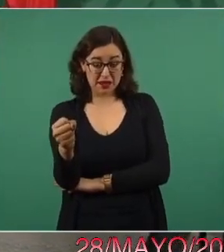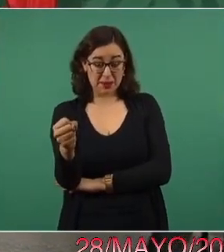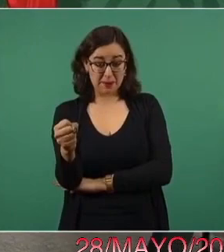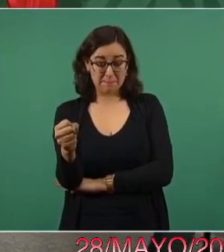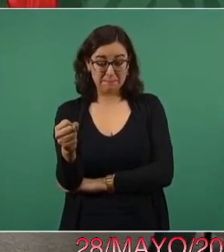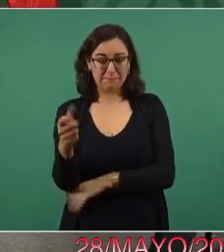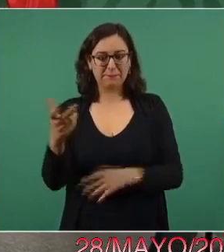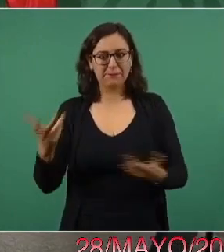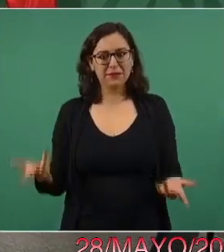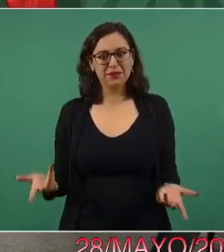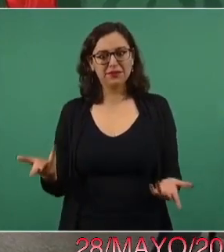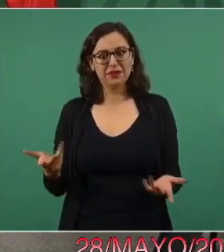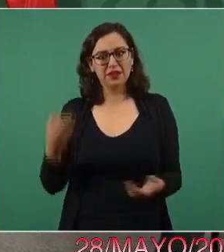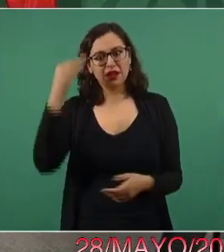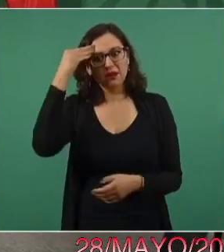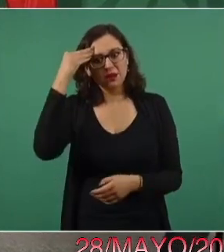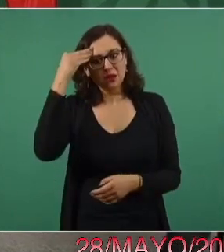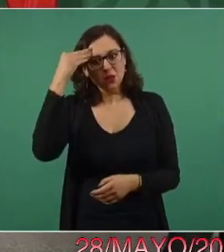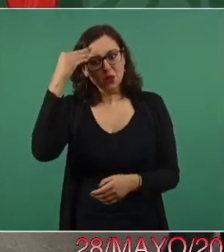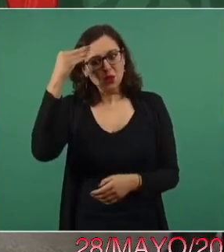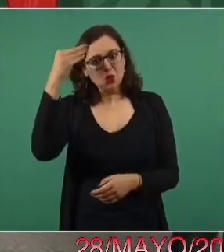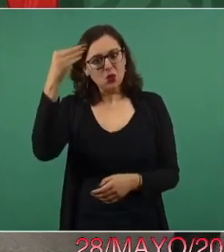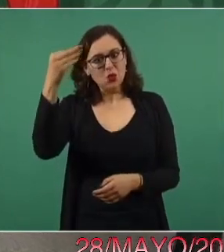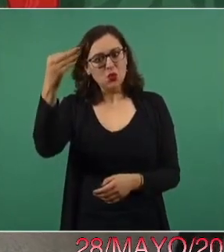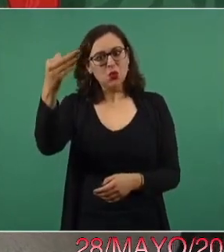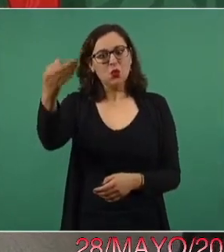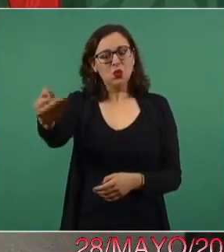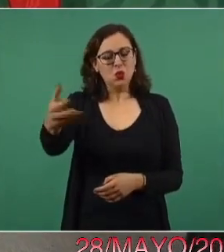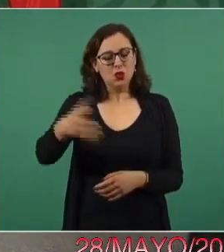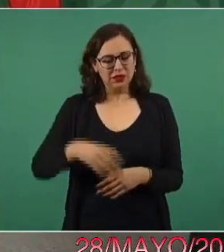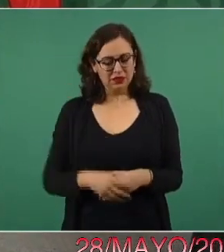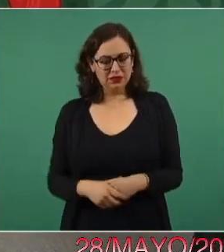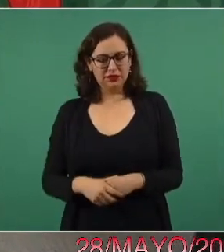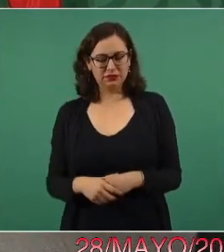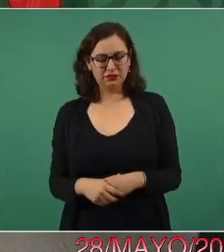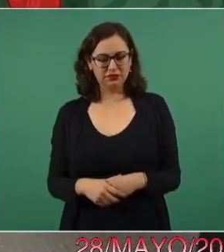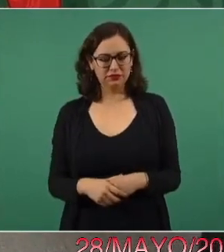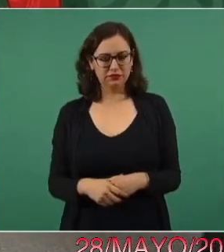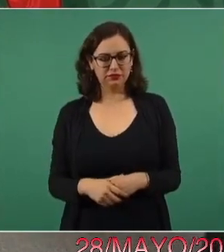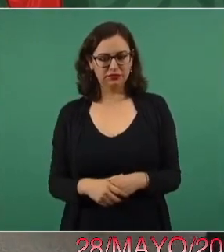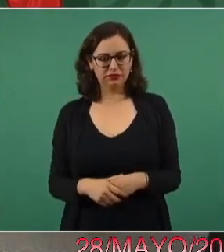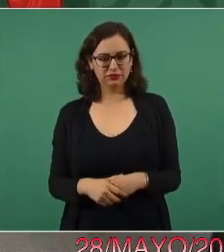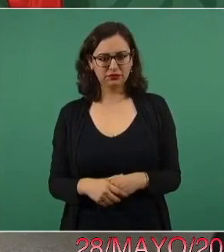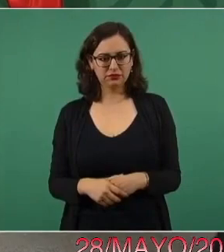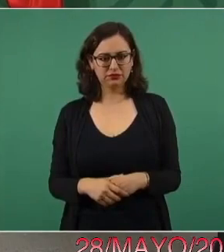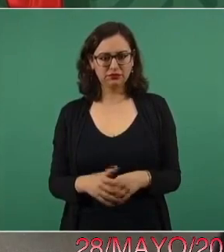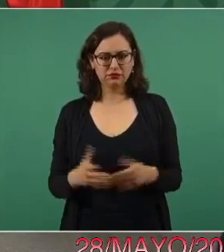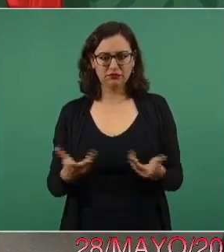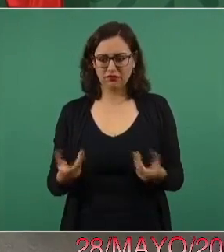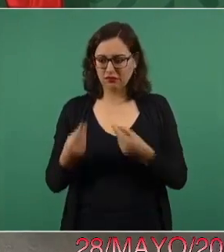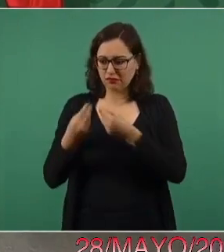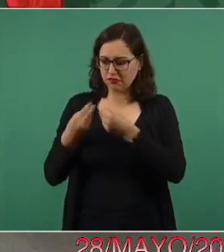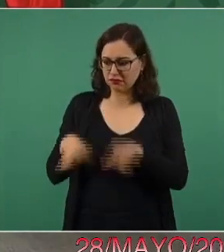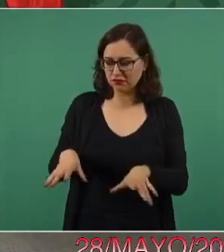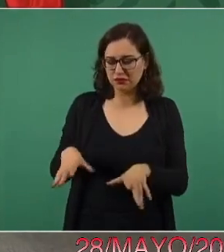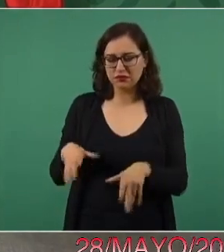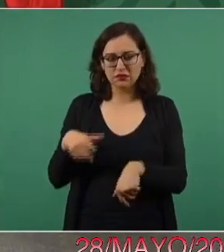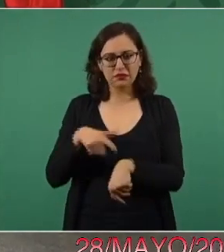¿Cuánto tiempo más se perdería